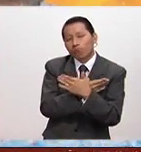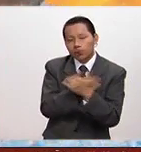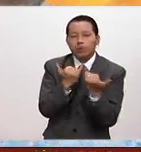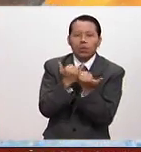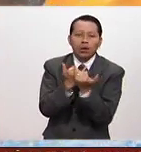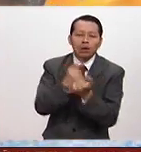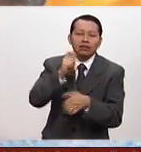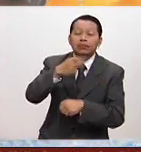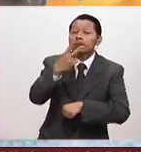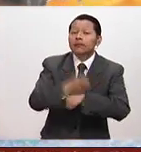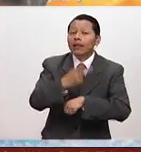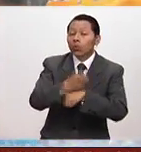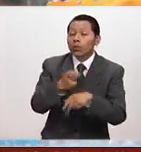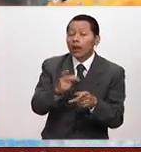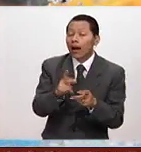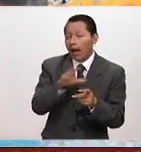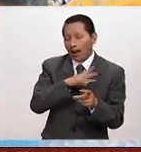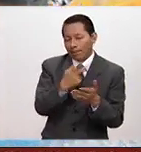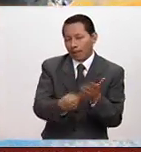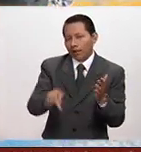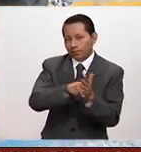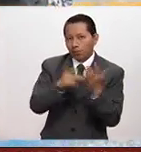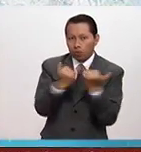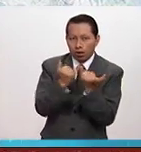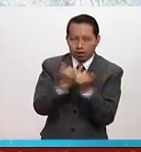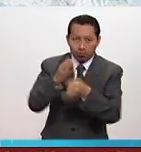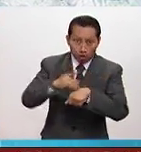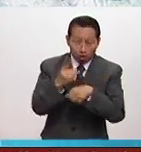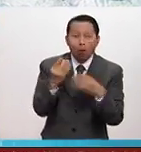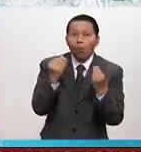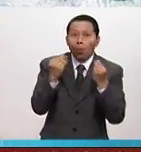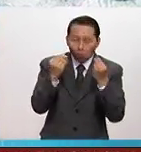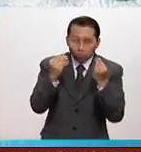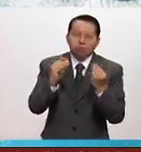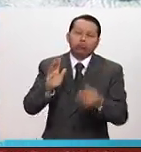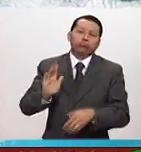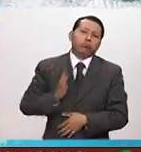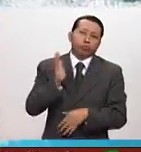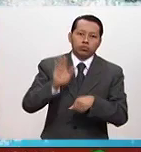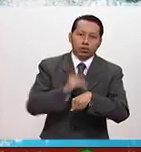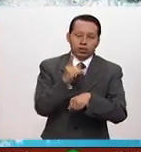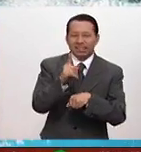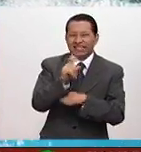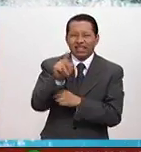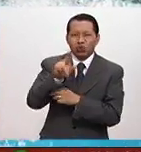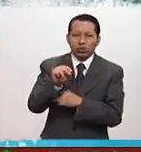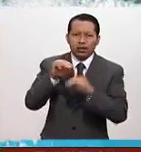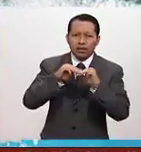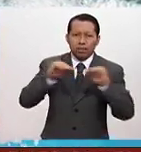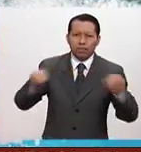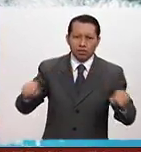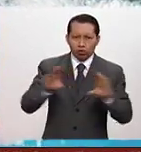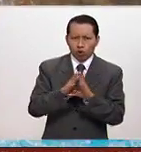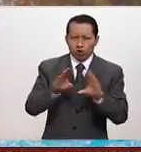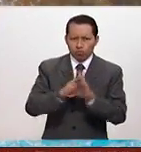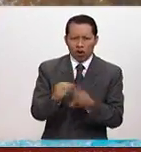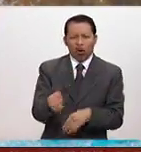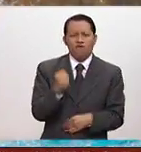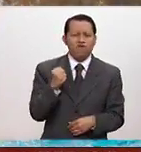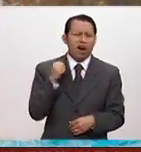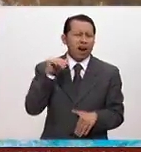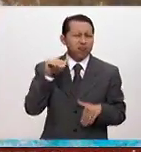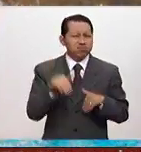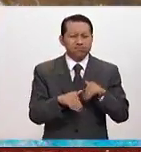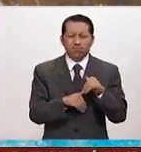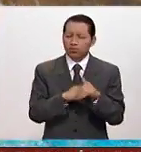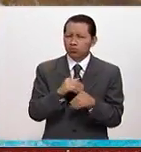segunda plaza de su hit eliminatorio. A muchos sorprendió esto porque durante los primeros 180 metros dominó sin ningún problema,